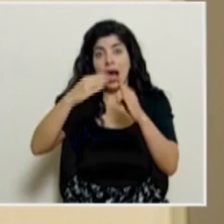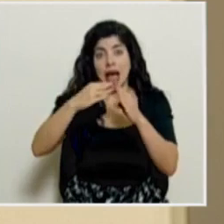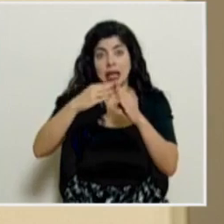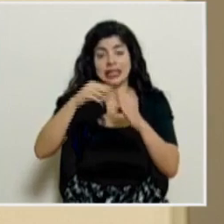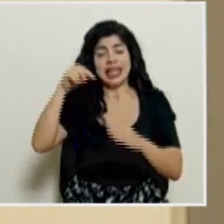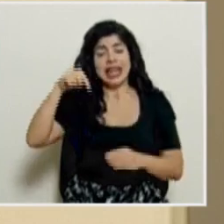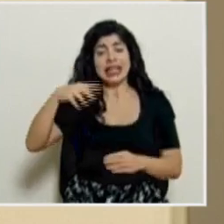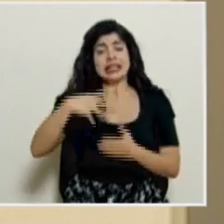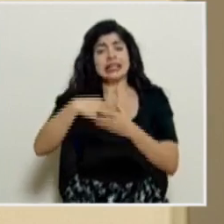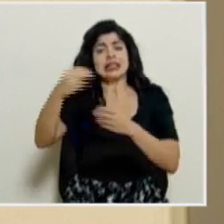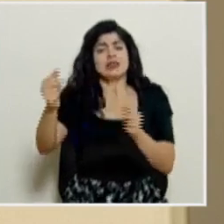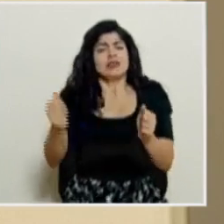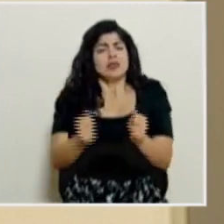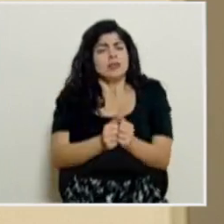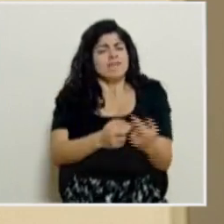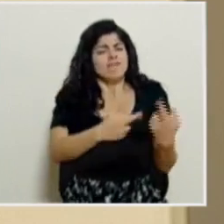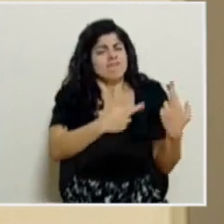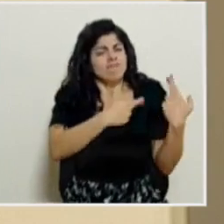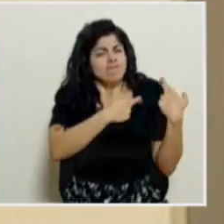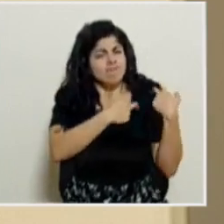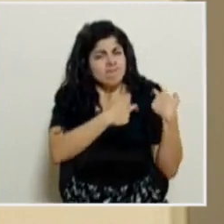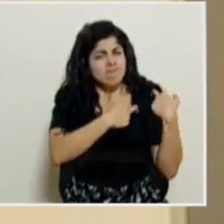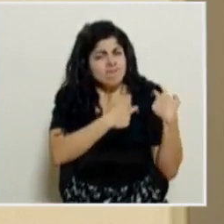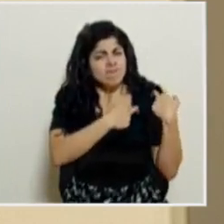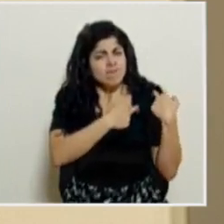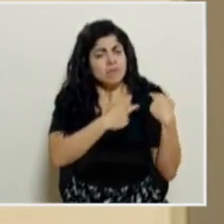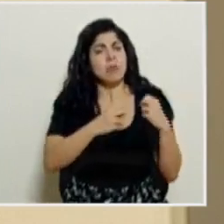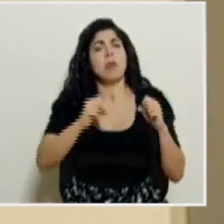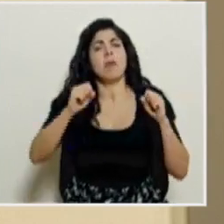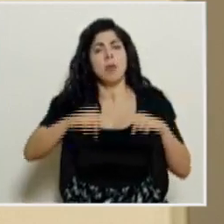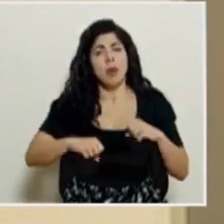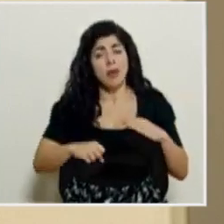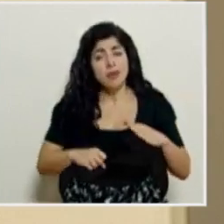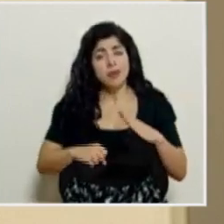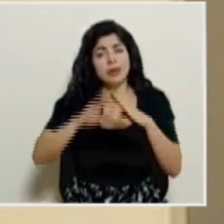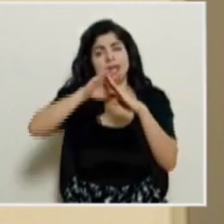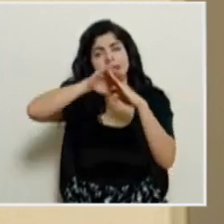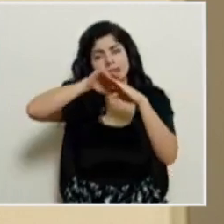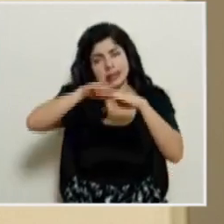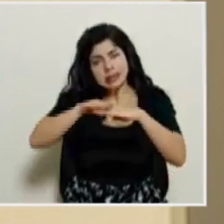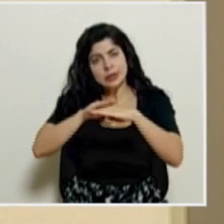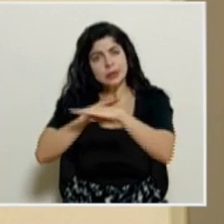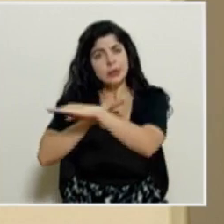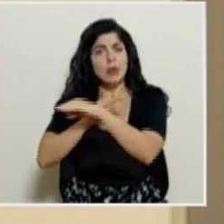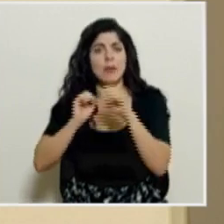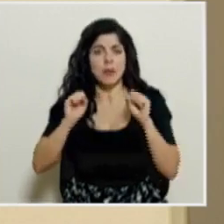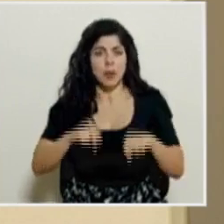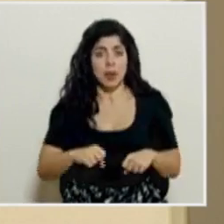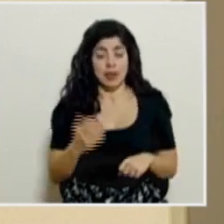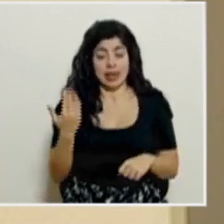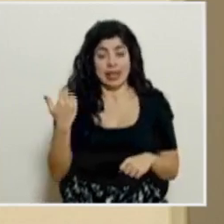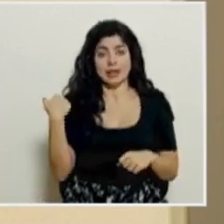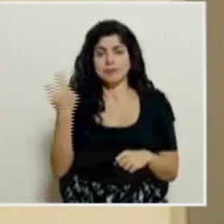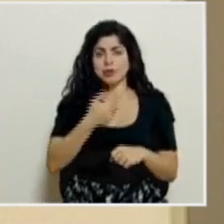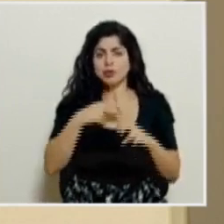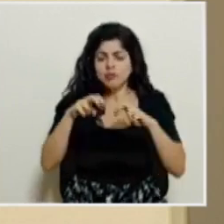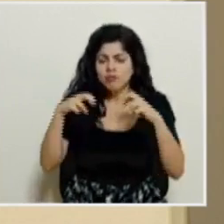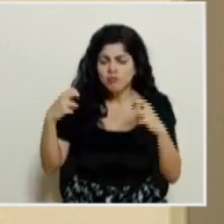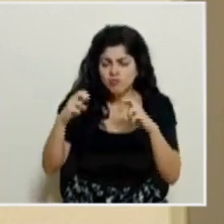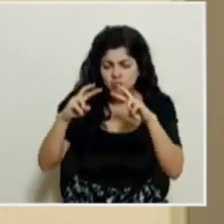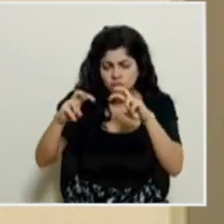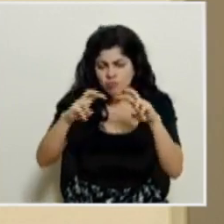ser de la forma más responsable posible, podemos doblar la curva. Vean, ahora estábamos analizando los datos,